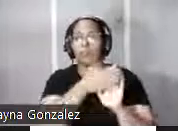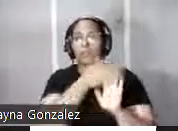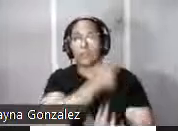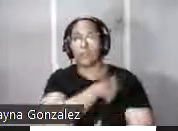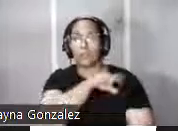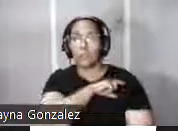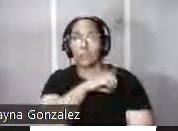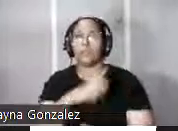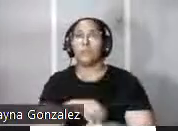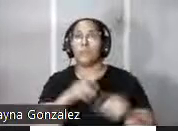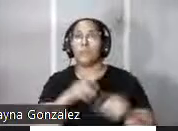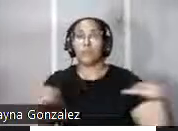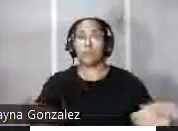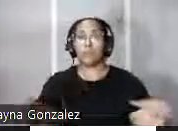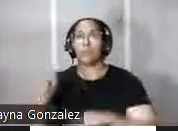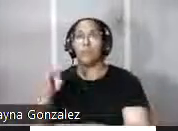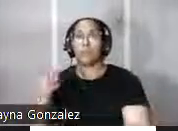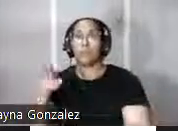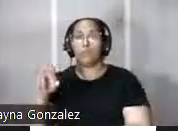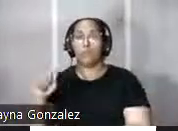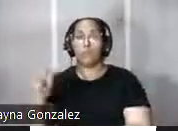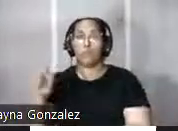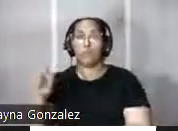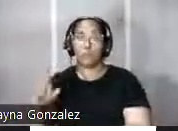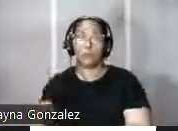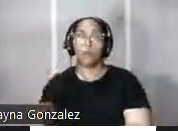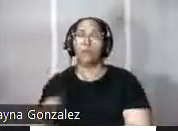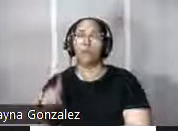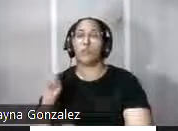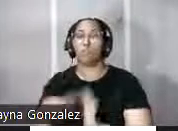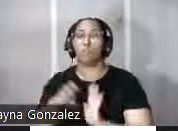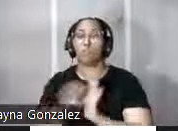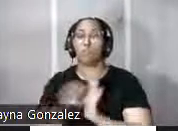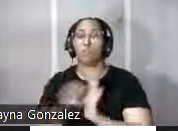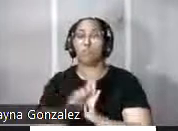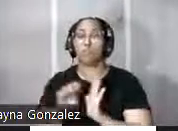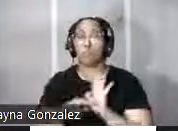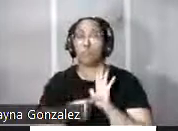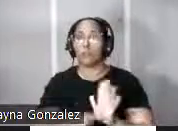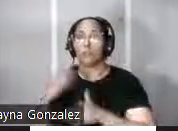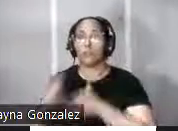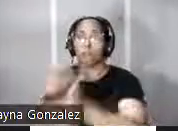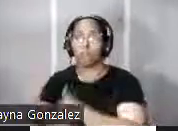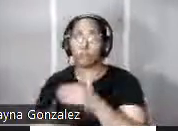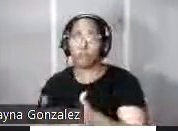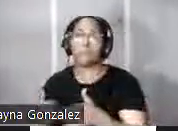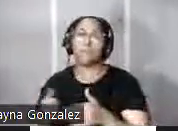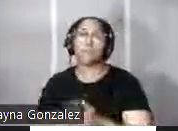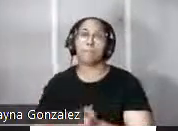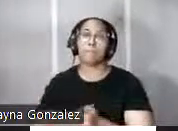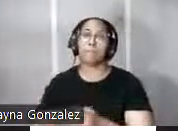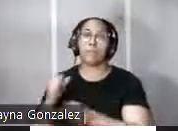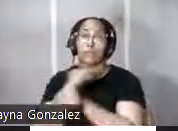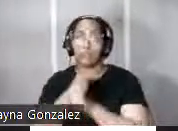corona española en los puertos de ultramar y además uno de los ejemplos que muestra esa evolución experimentada en las